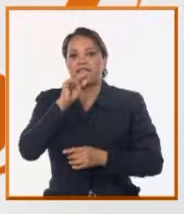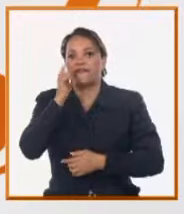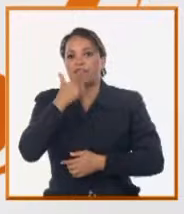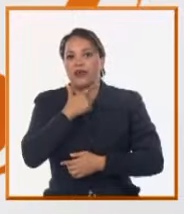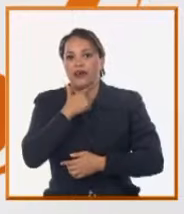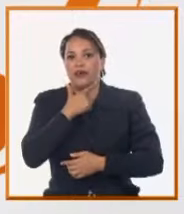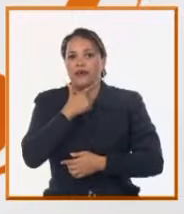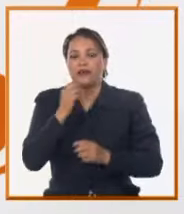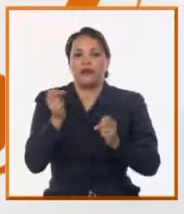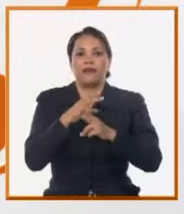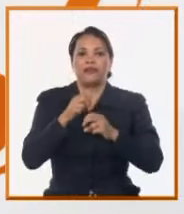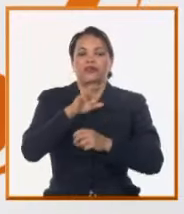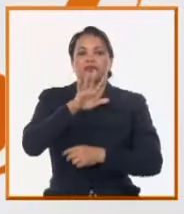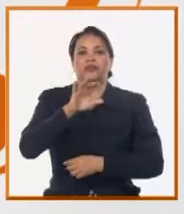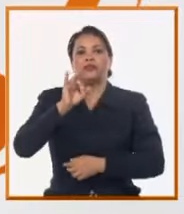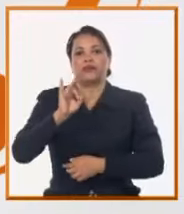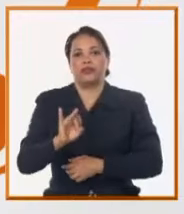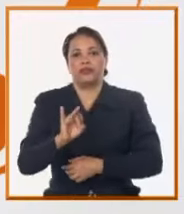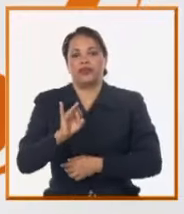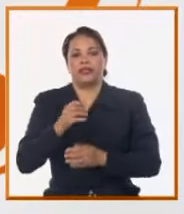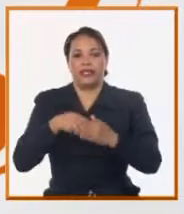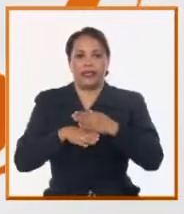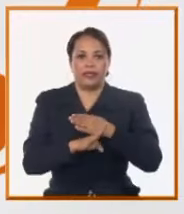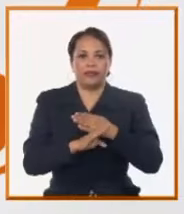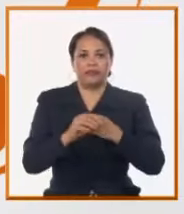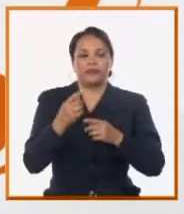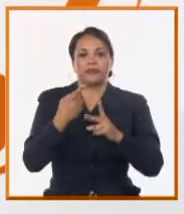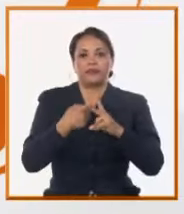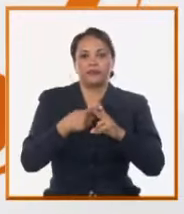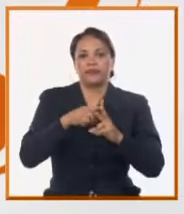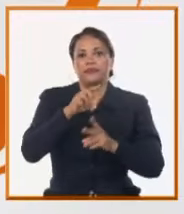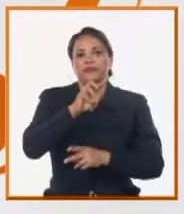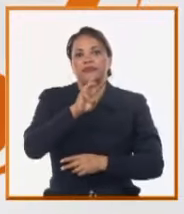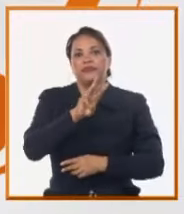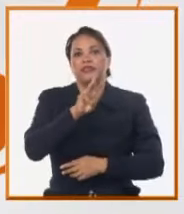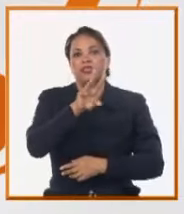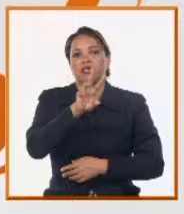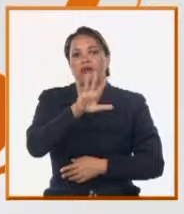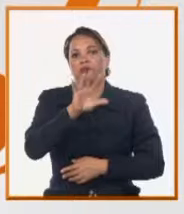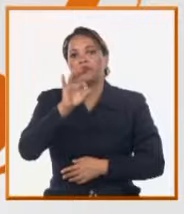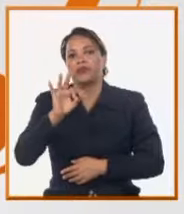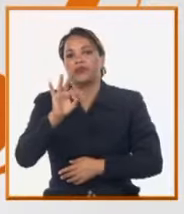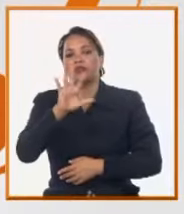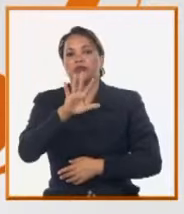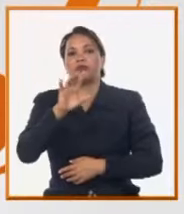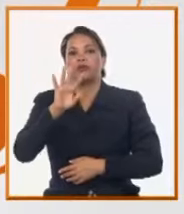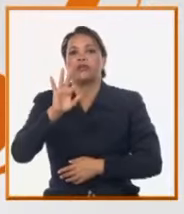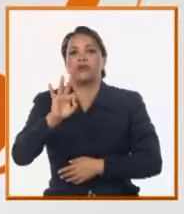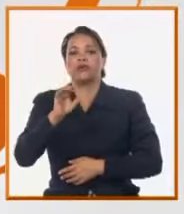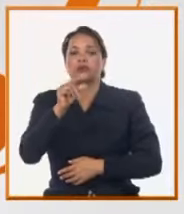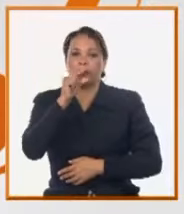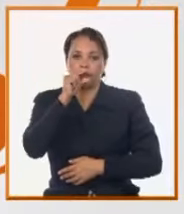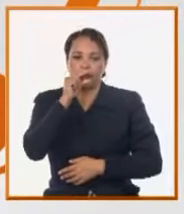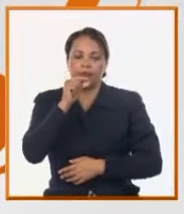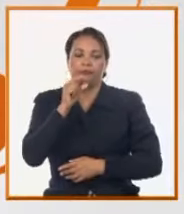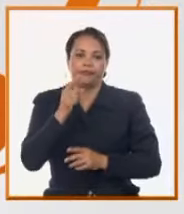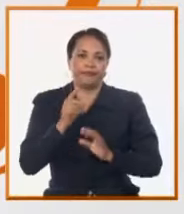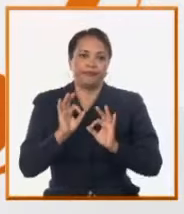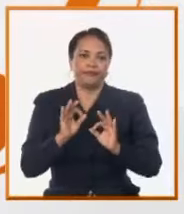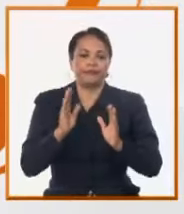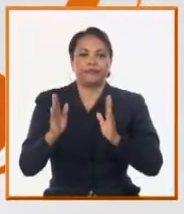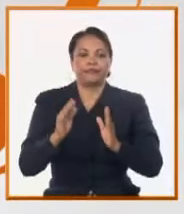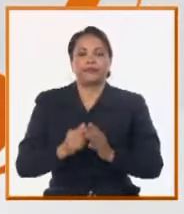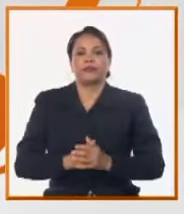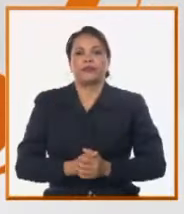número 5811, interior, entre 58 y 58B. Yo quiero manifestarle un